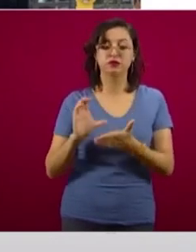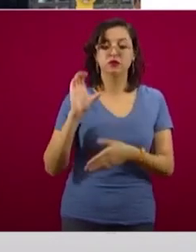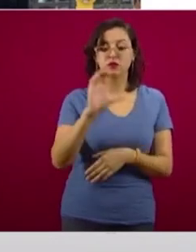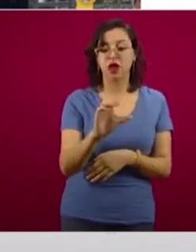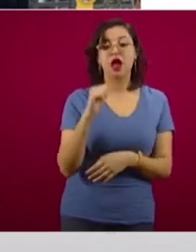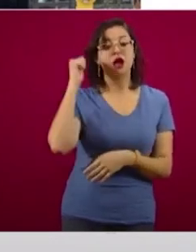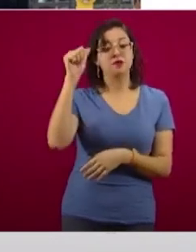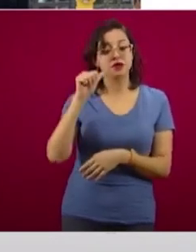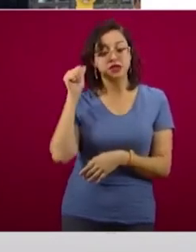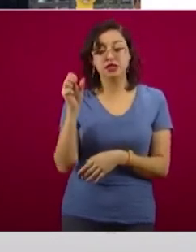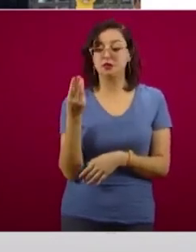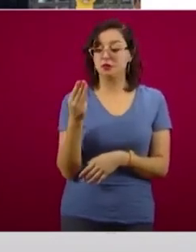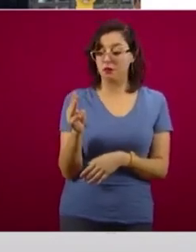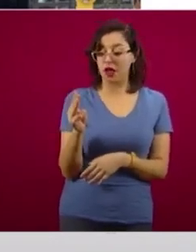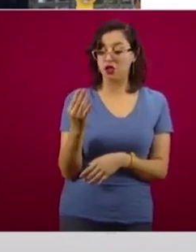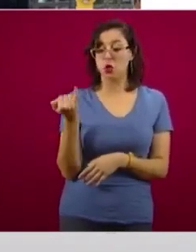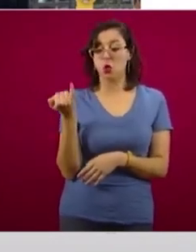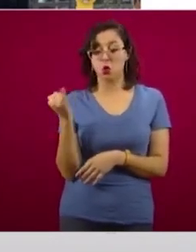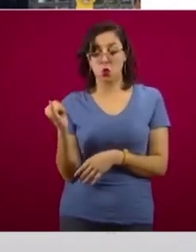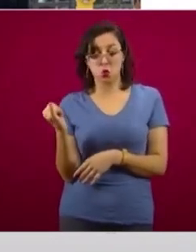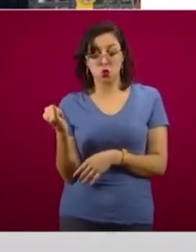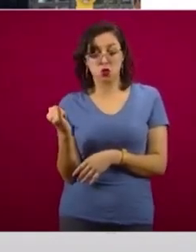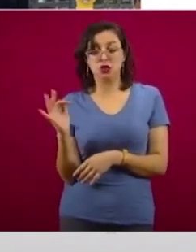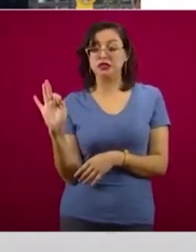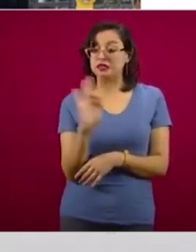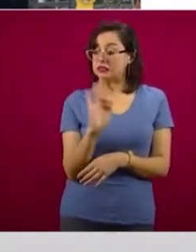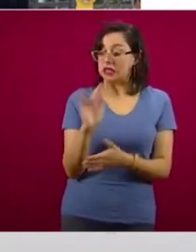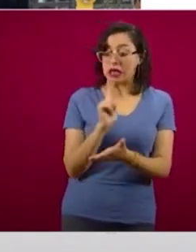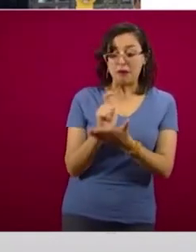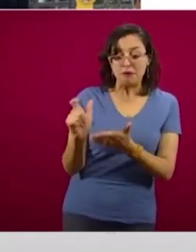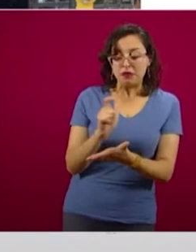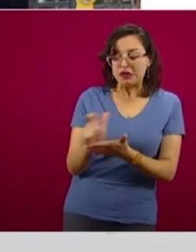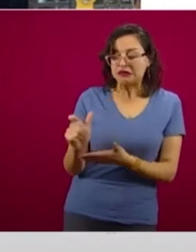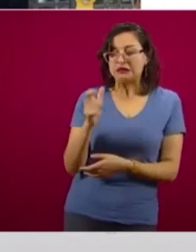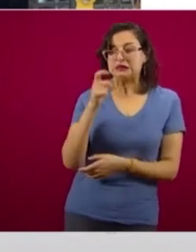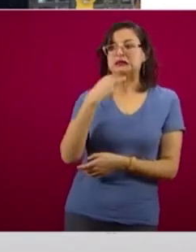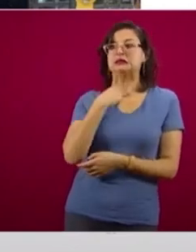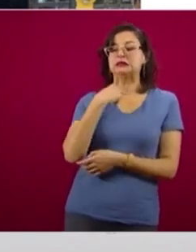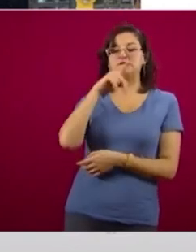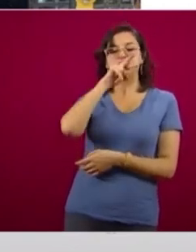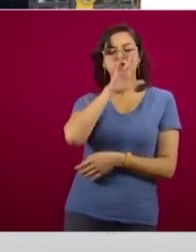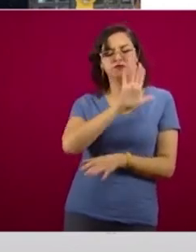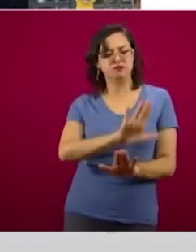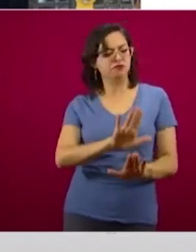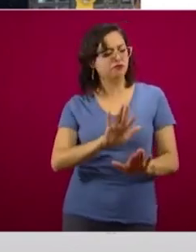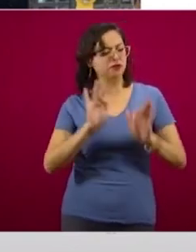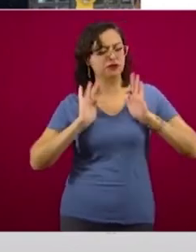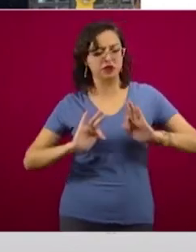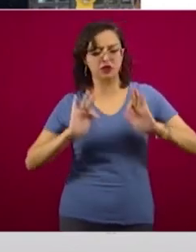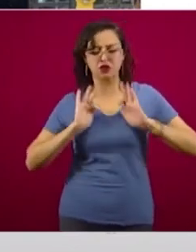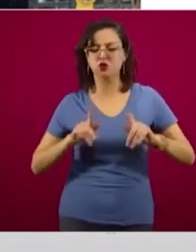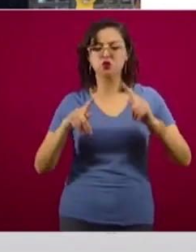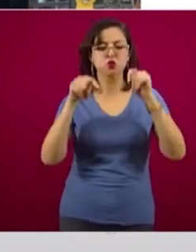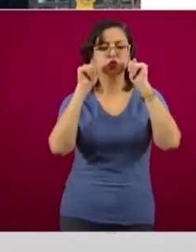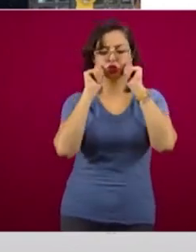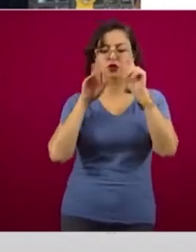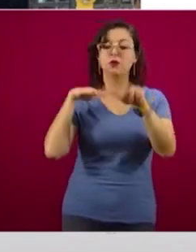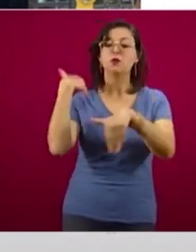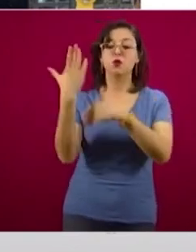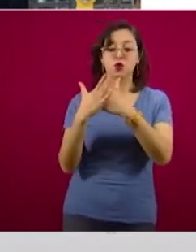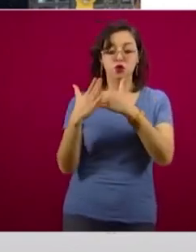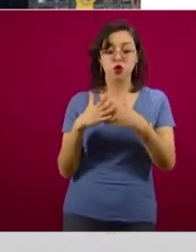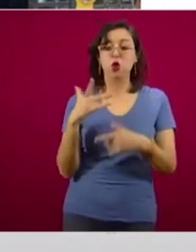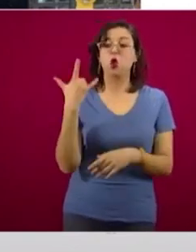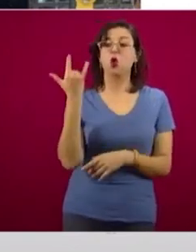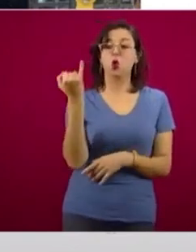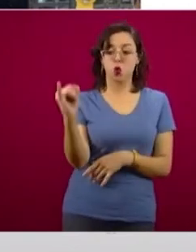mayo y junio, si no tiene posibilidades de cubrirlos, que no se preocupe y que siga haciendo sus reembolsos a partir de